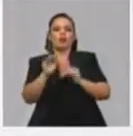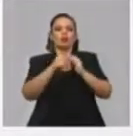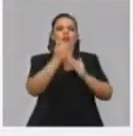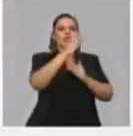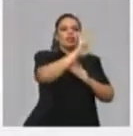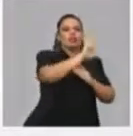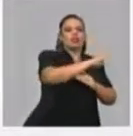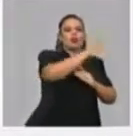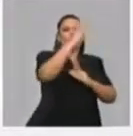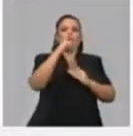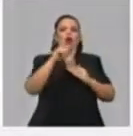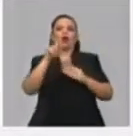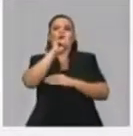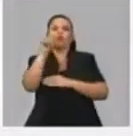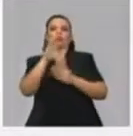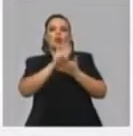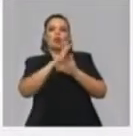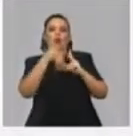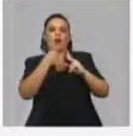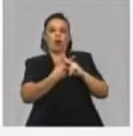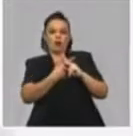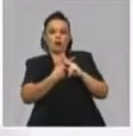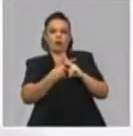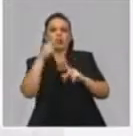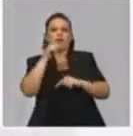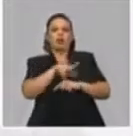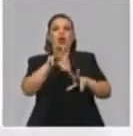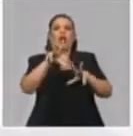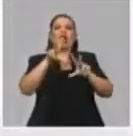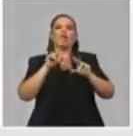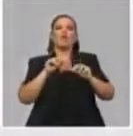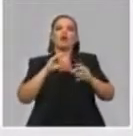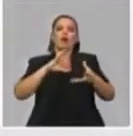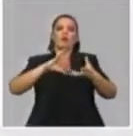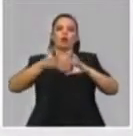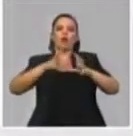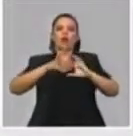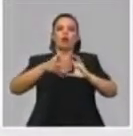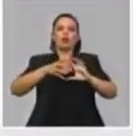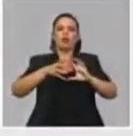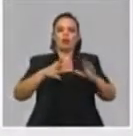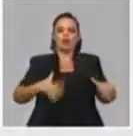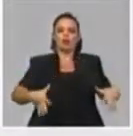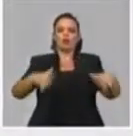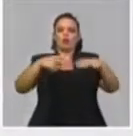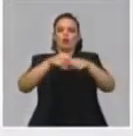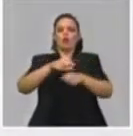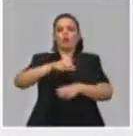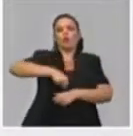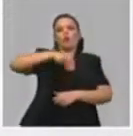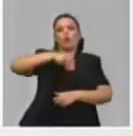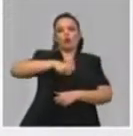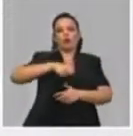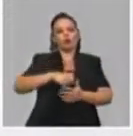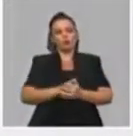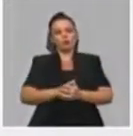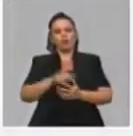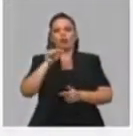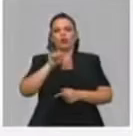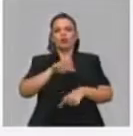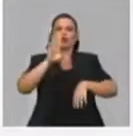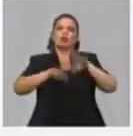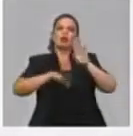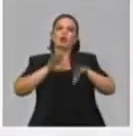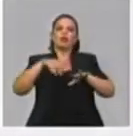Ahí es un módulo de 7 días. ¿Y la nueva modalidad de módulos? La nueva modalidad de módulos, que son módulos conformados a partir de un grupo de productos que son los de